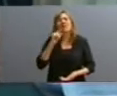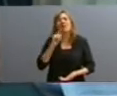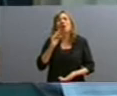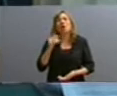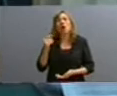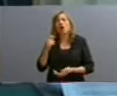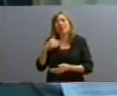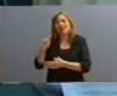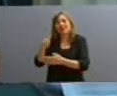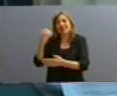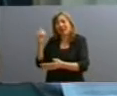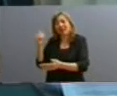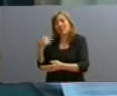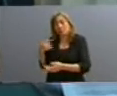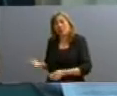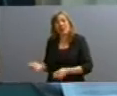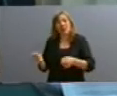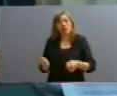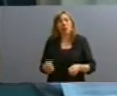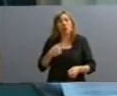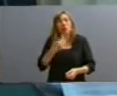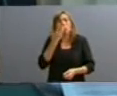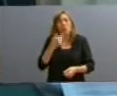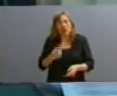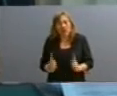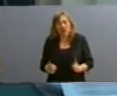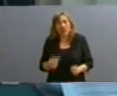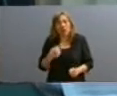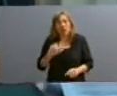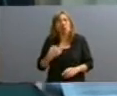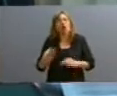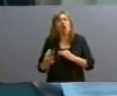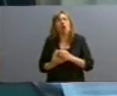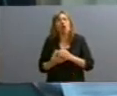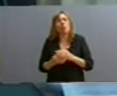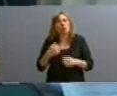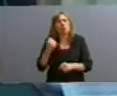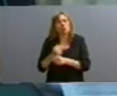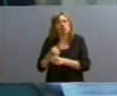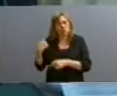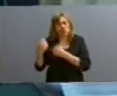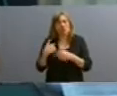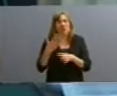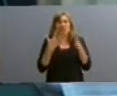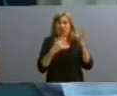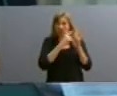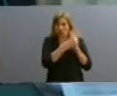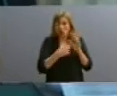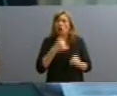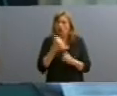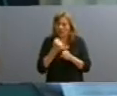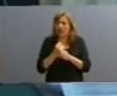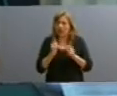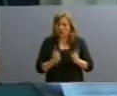a la comisión, me cedió su lugar, porque para mí era un lugar de mucho compromiso. Yo trabajé mucho y trabajamos mucho los cinco, con discusiones,